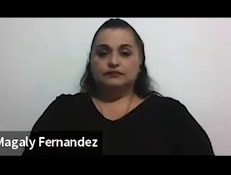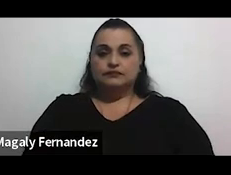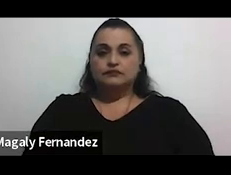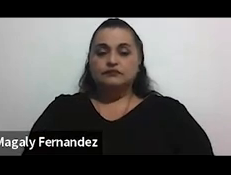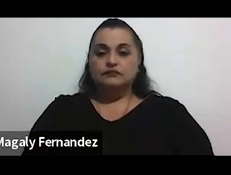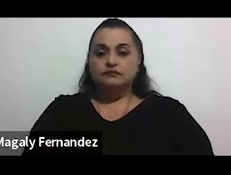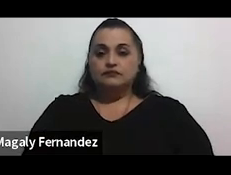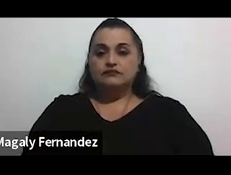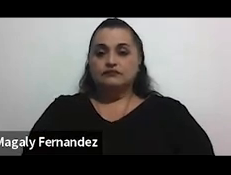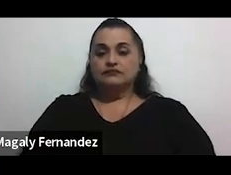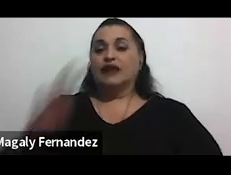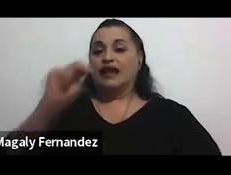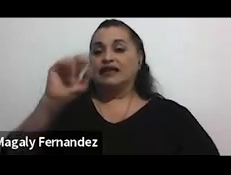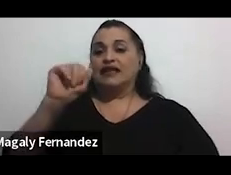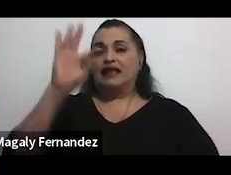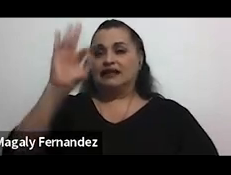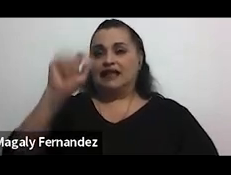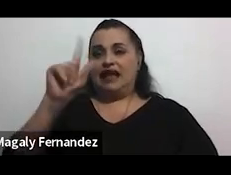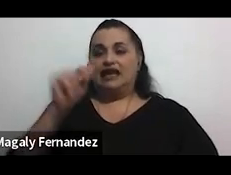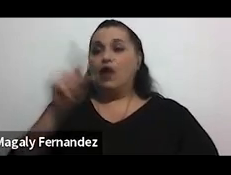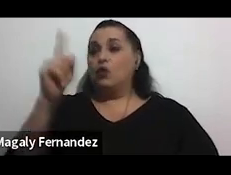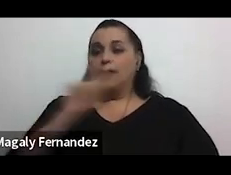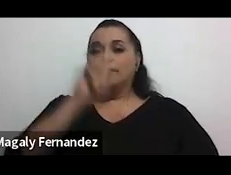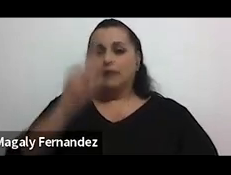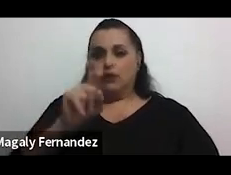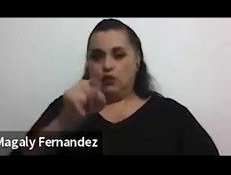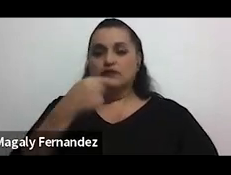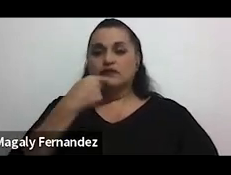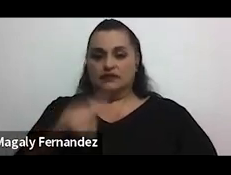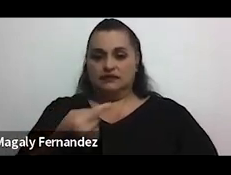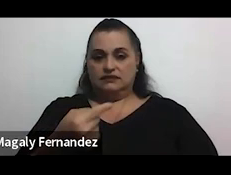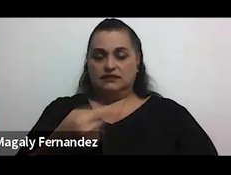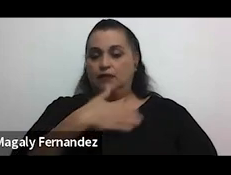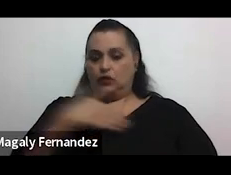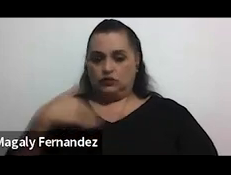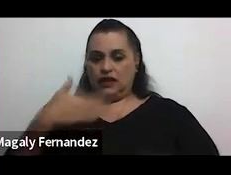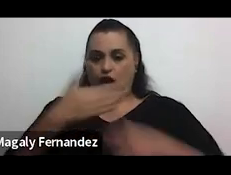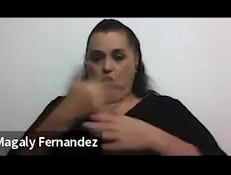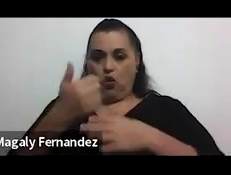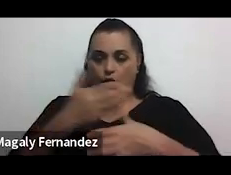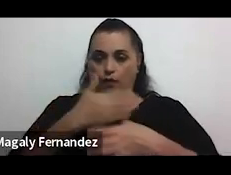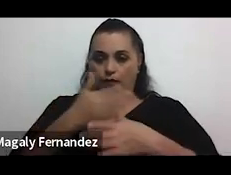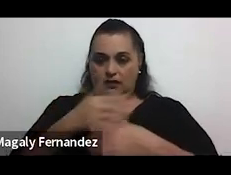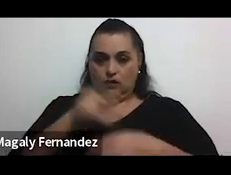Natalia tenemos una preguntita por acá que me gustaría compartir con vos